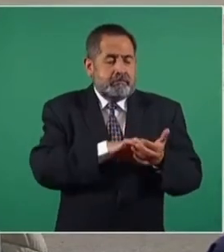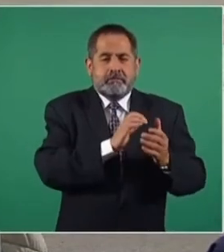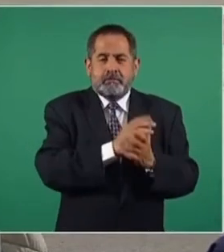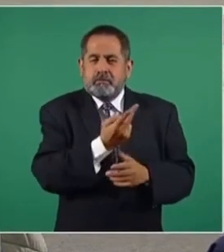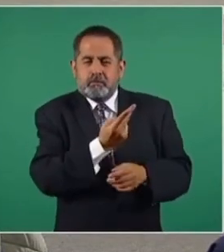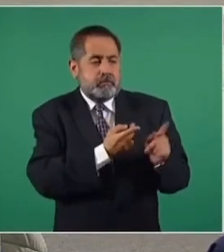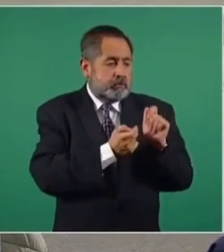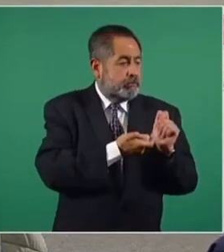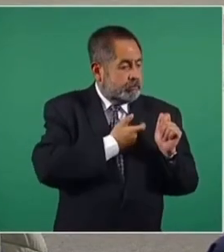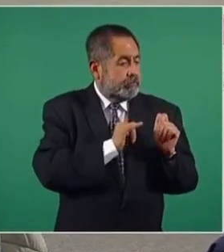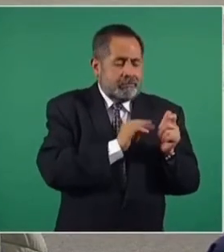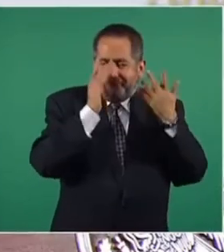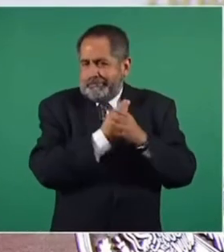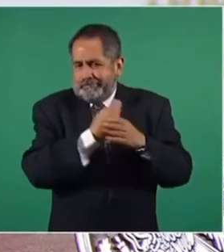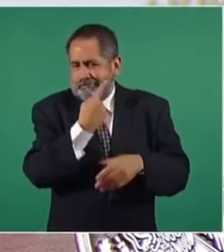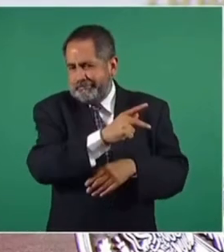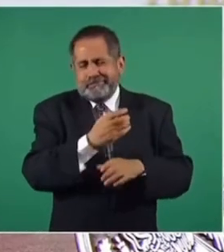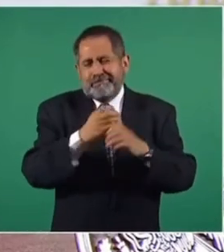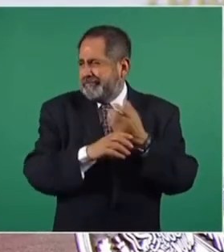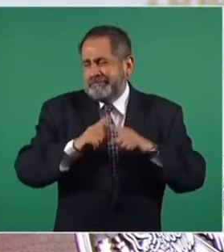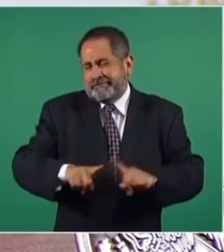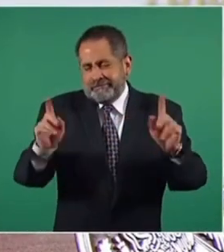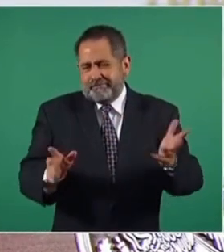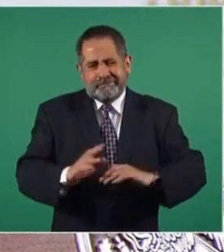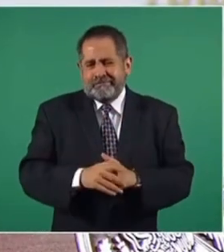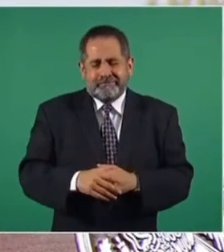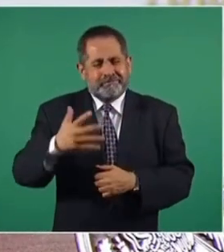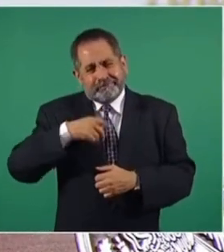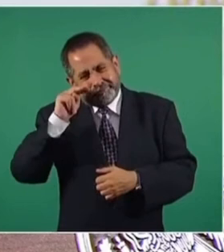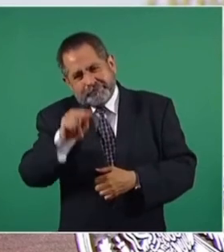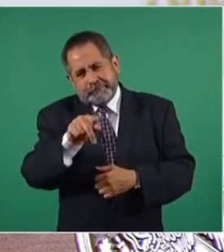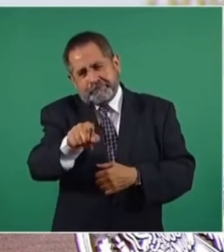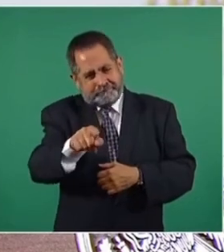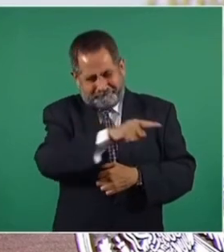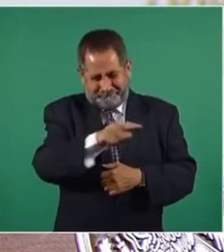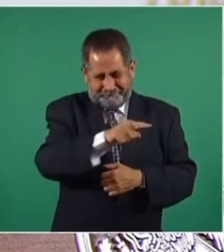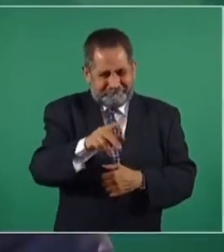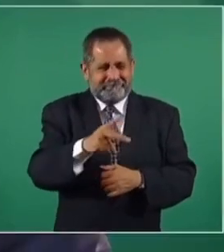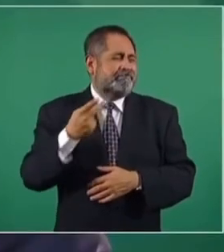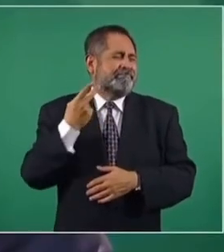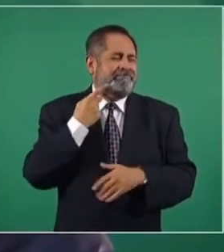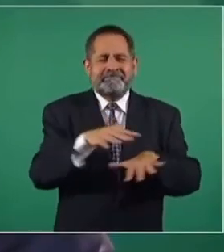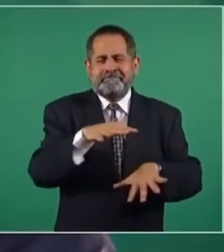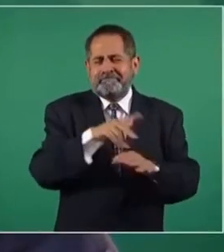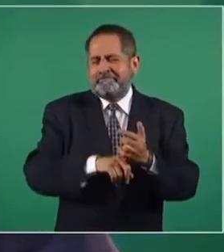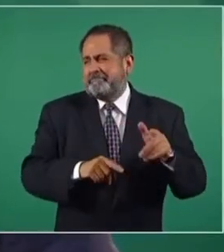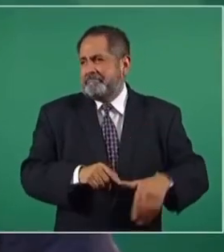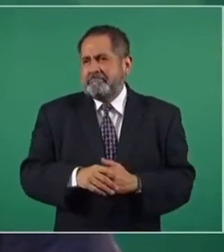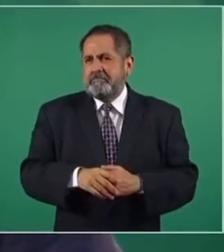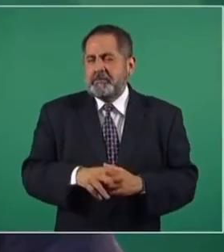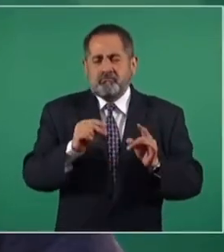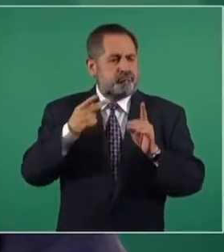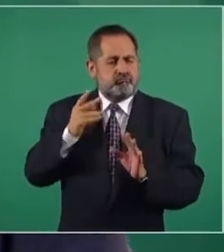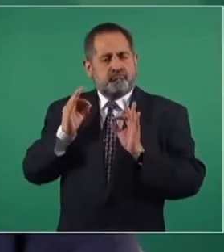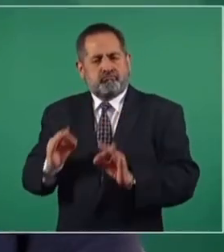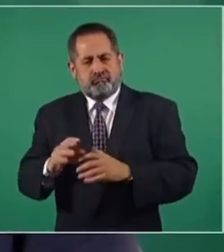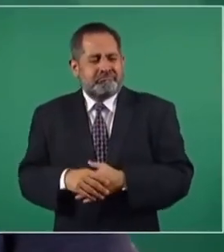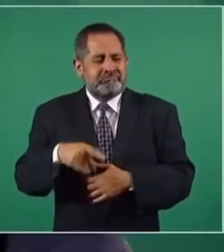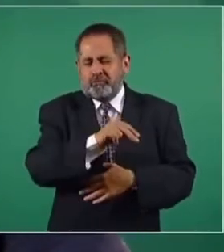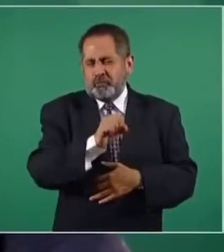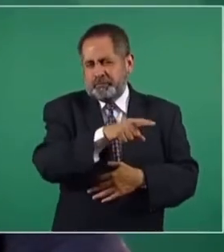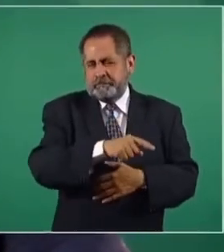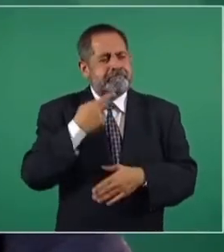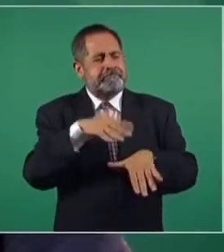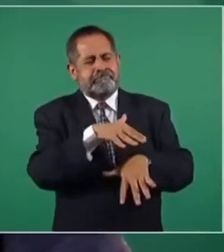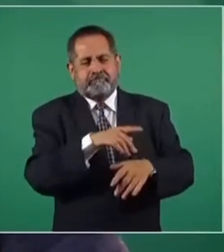a cobrar, pues eso es otra cosa. Yo veo esto más politiquero, porque ni siquiera diría político.